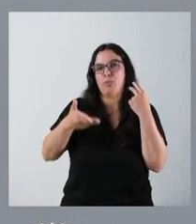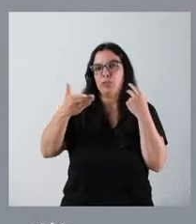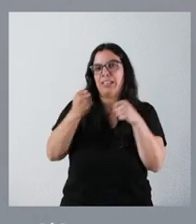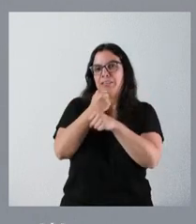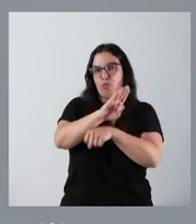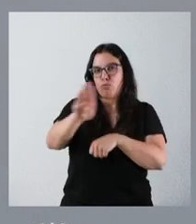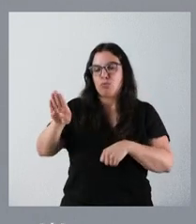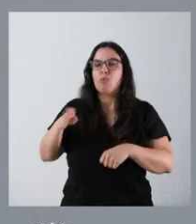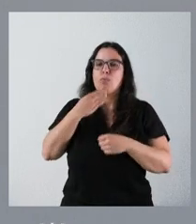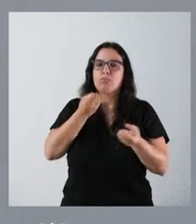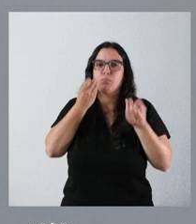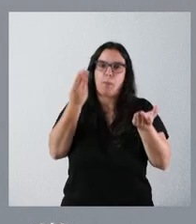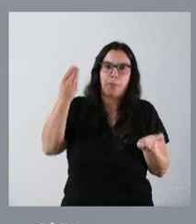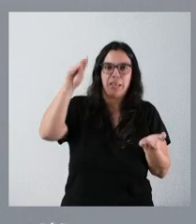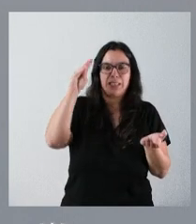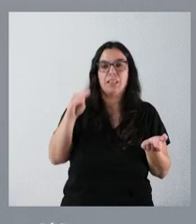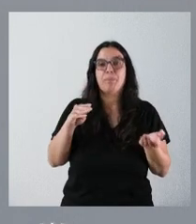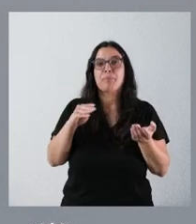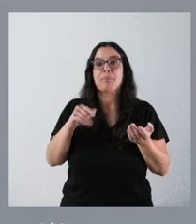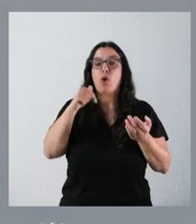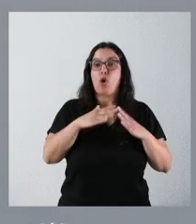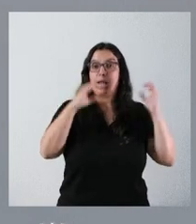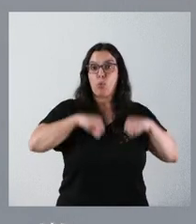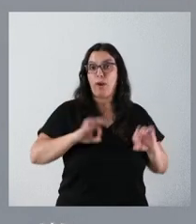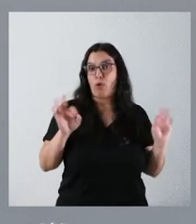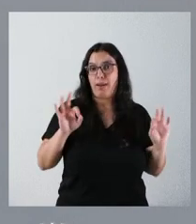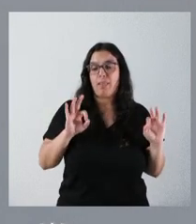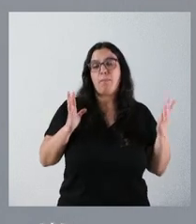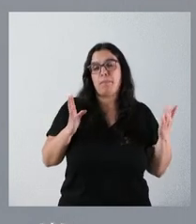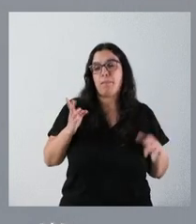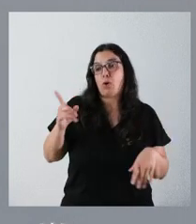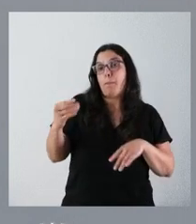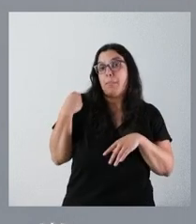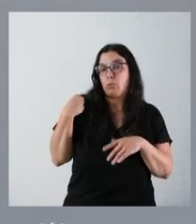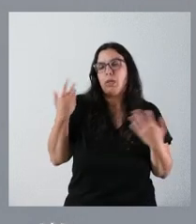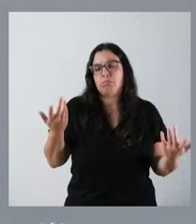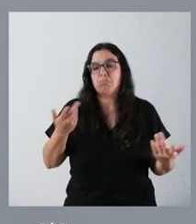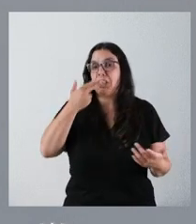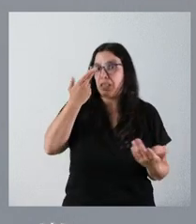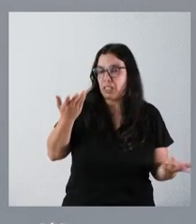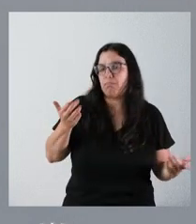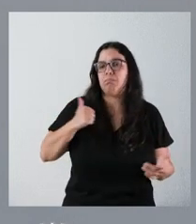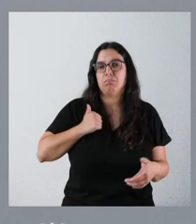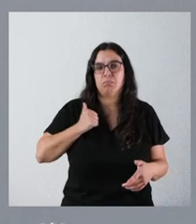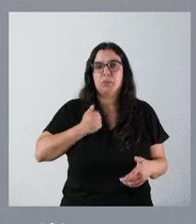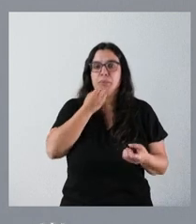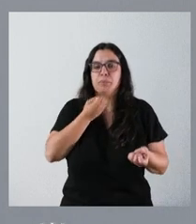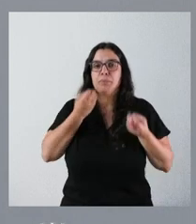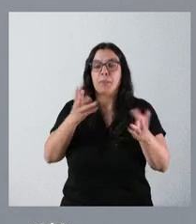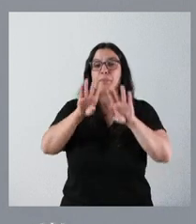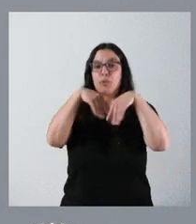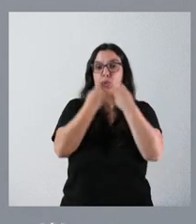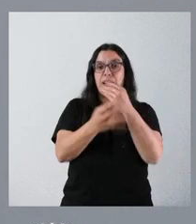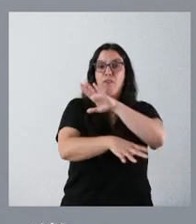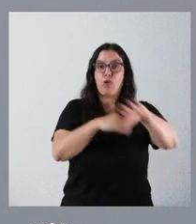esta información adicional, que no es objeto del acuerdo de hoy, pero que, como usted lo plantea, es de su interés. El importe de los fondos